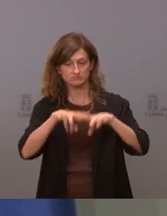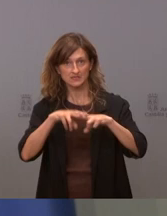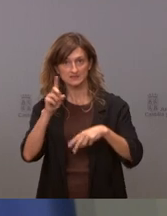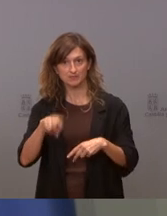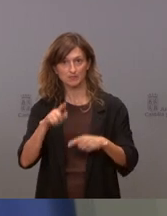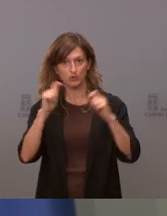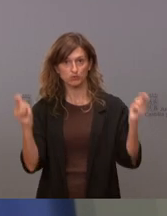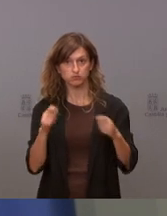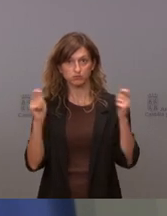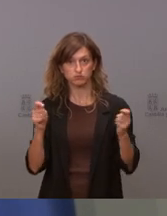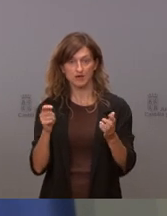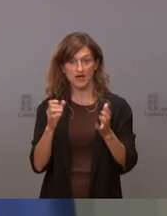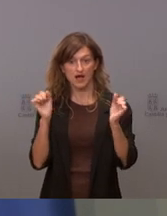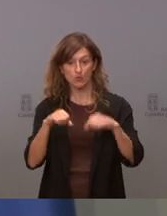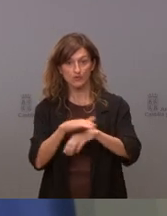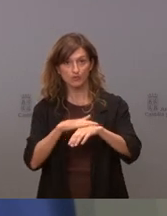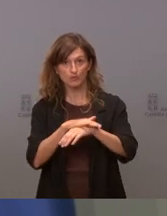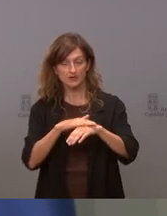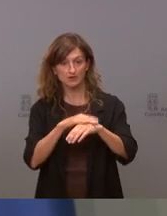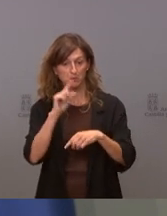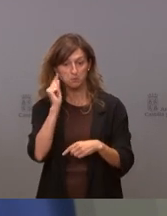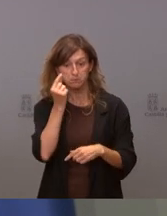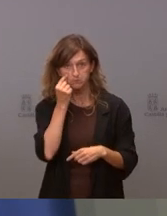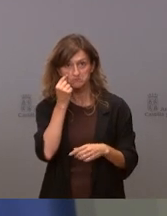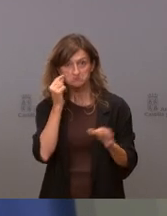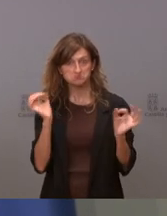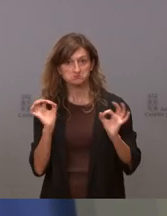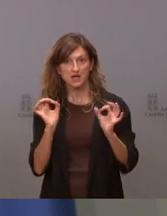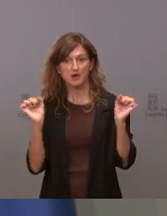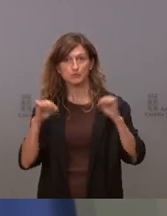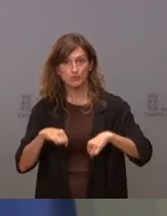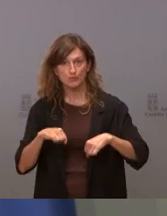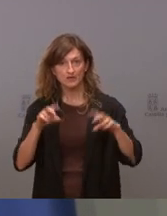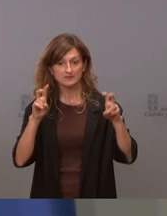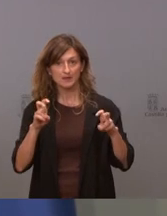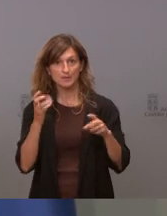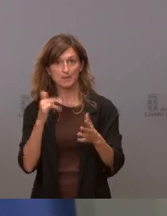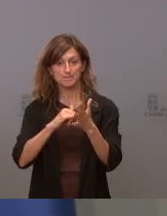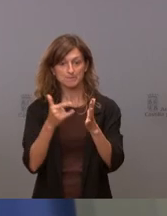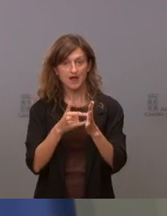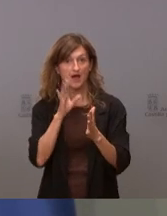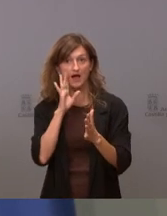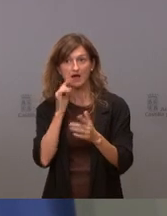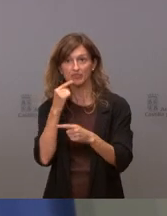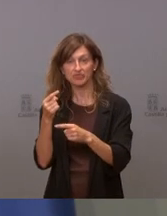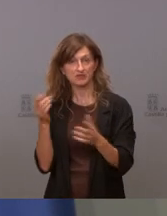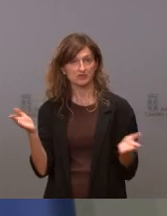aquí se publican todos los acuerdos de gobierno y no encontrarán la aprobación de ese plan que se menciona